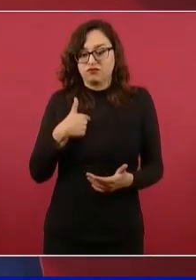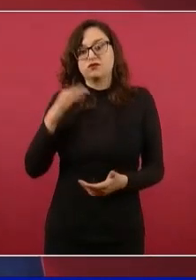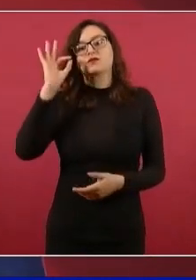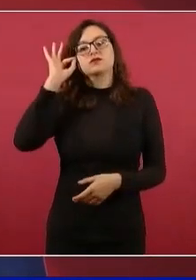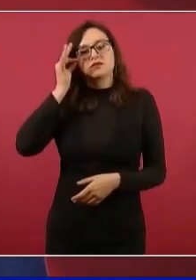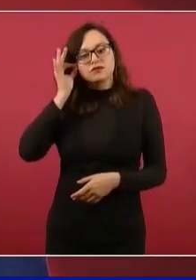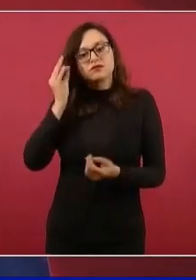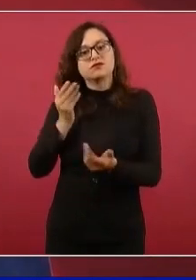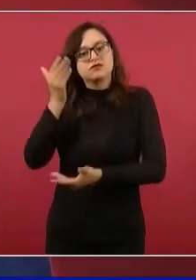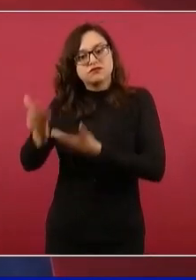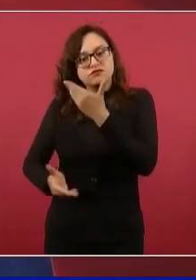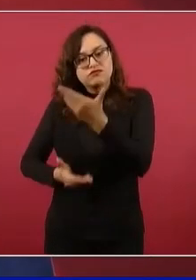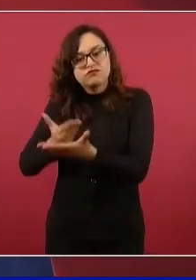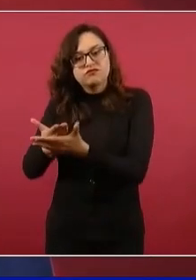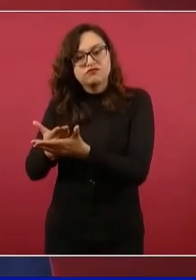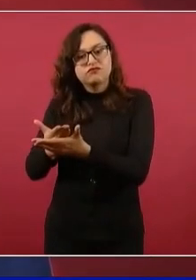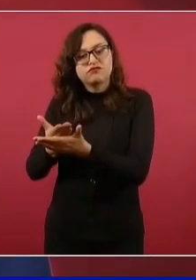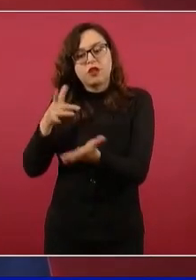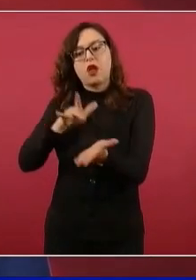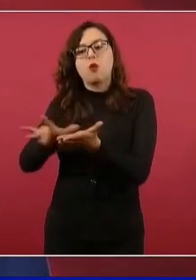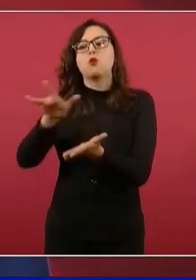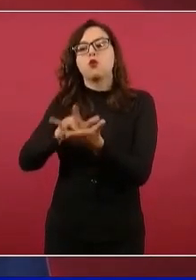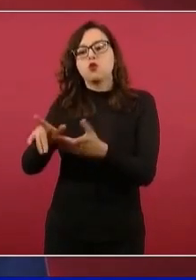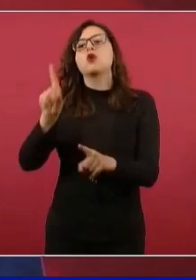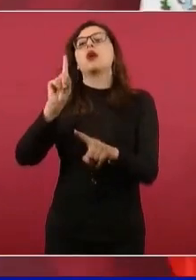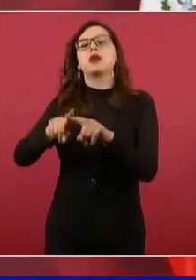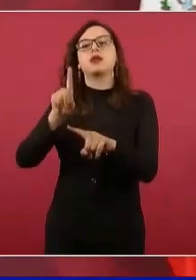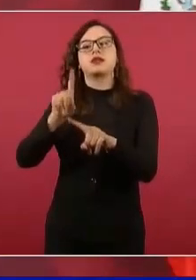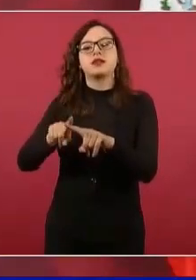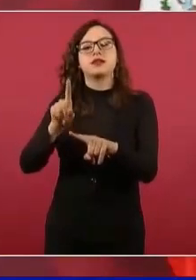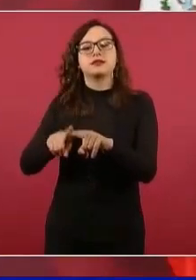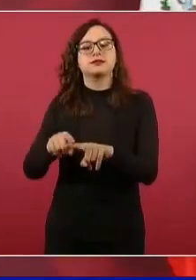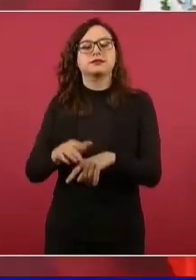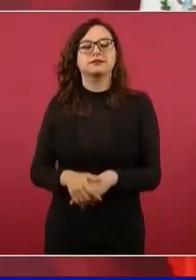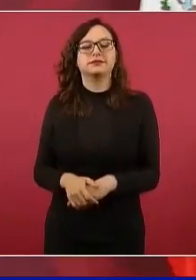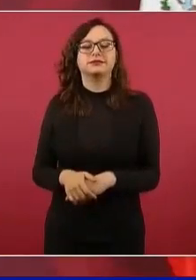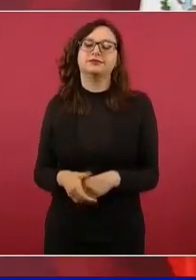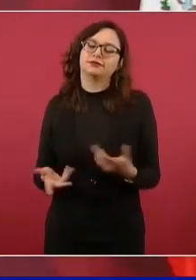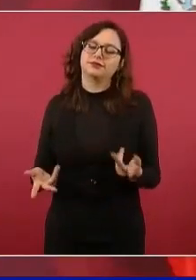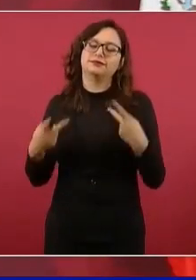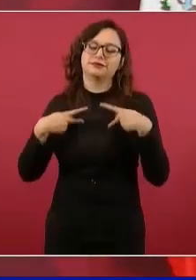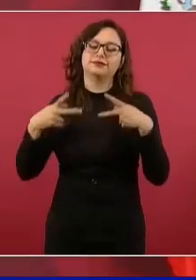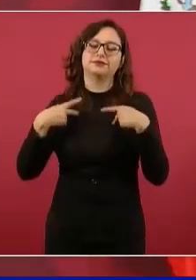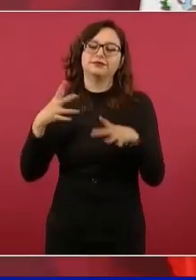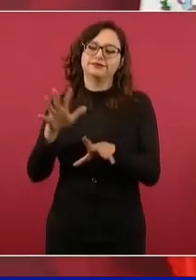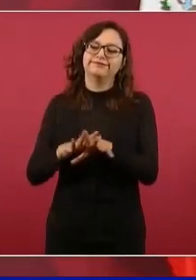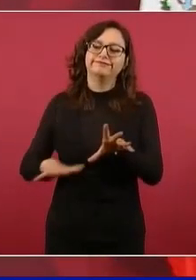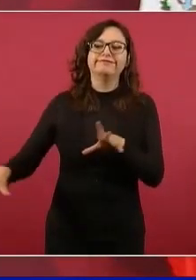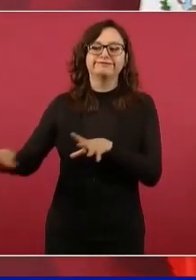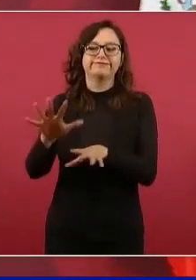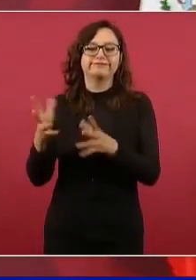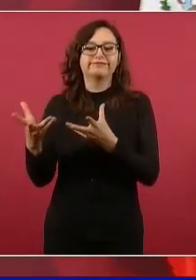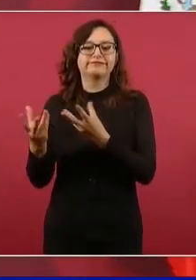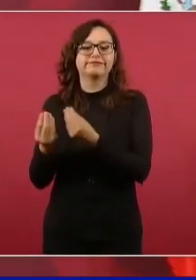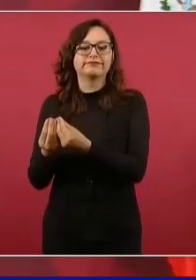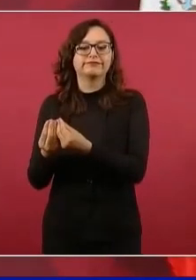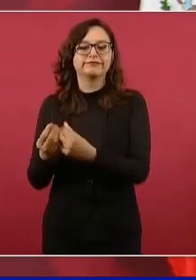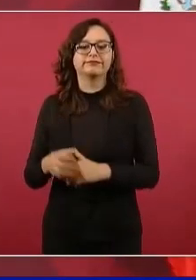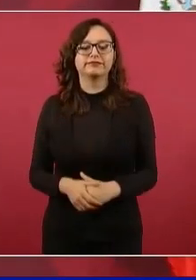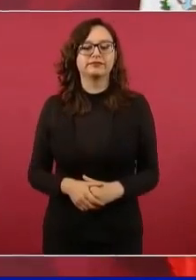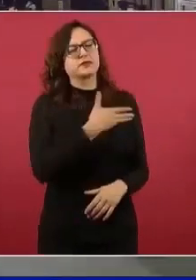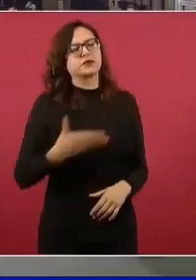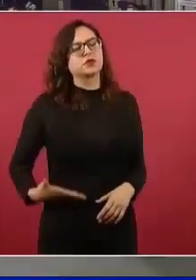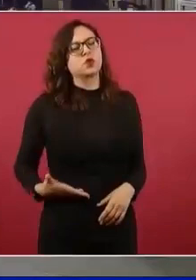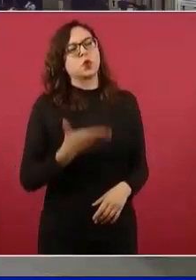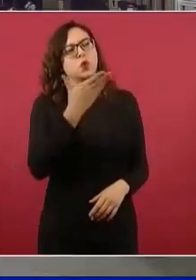por convicción y lealtad al pueblo? Presidente, usted